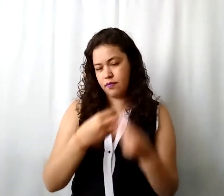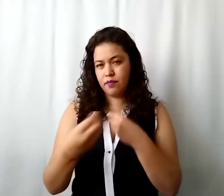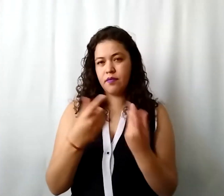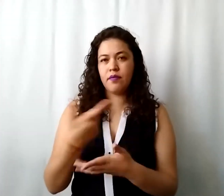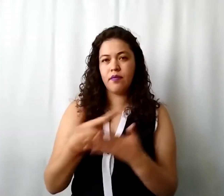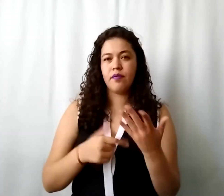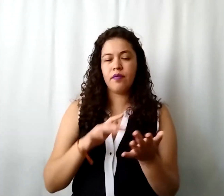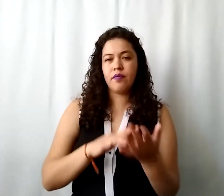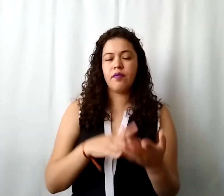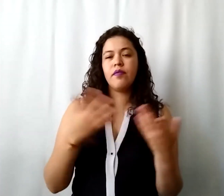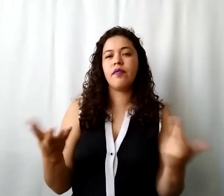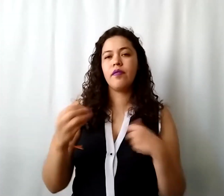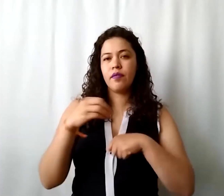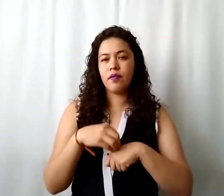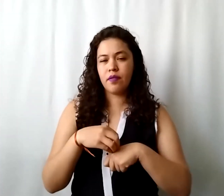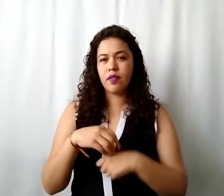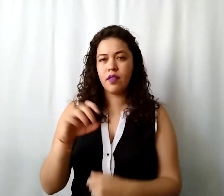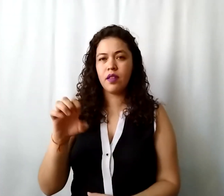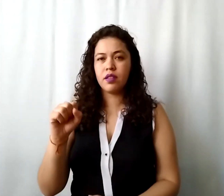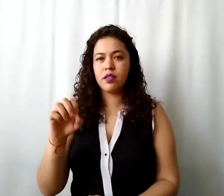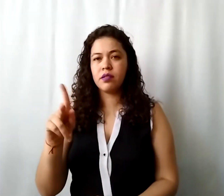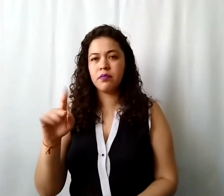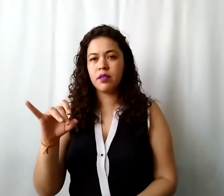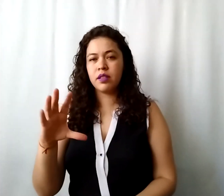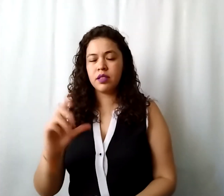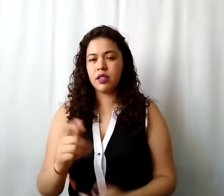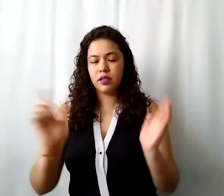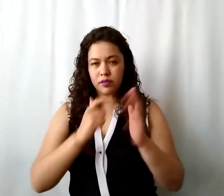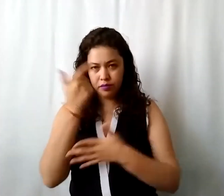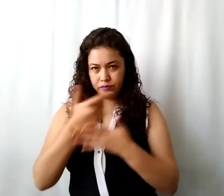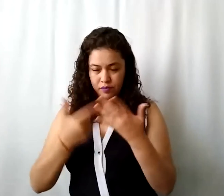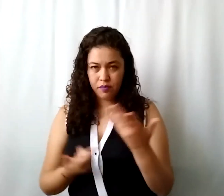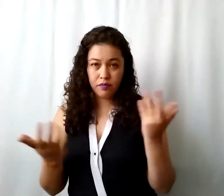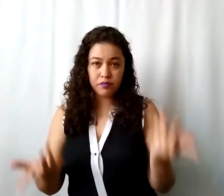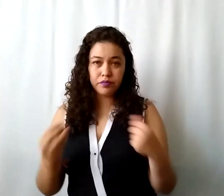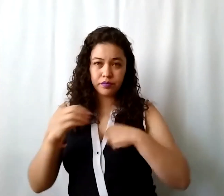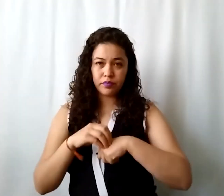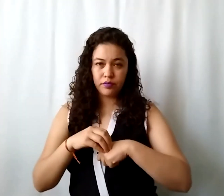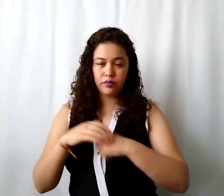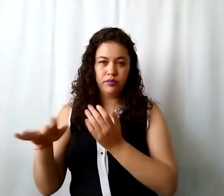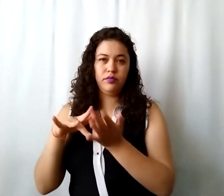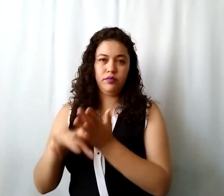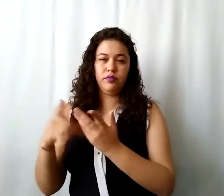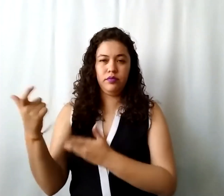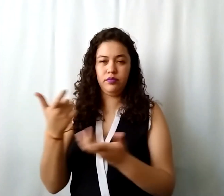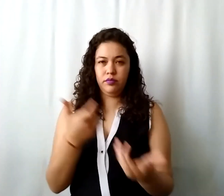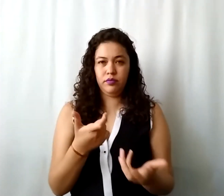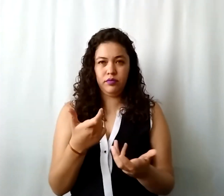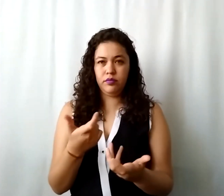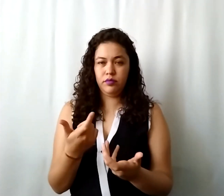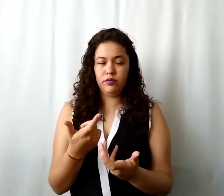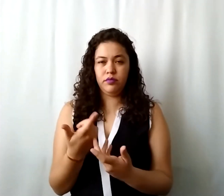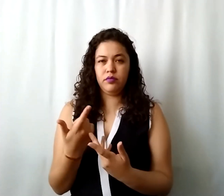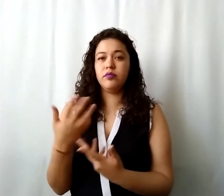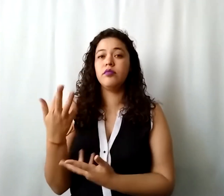eso se considera en especie entonces tú te vas a ir a la cuenta cuando incluyas la ayuda económica te vas a ir en